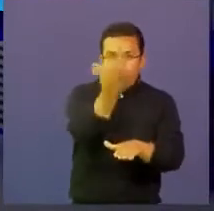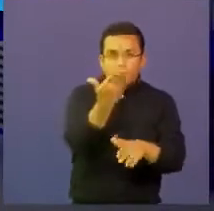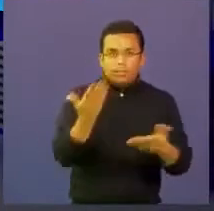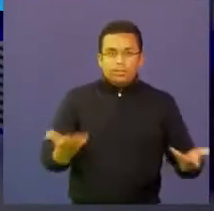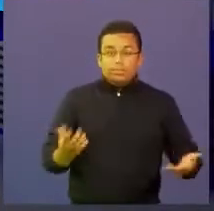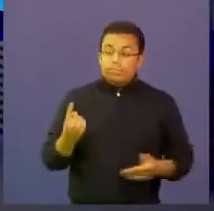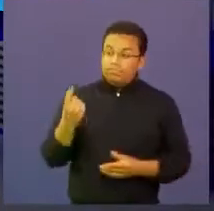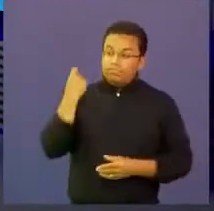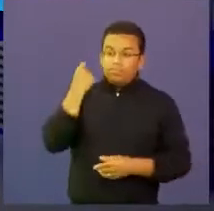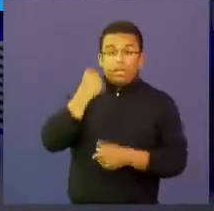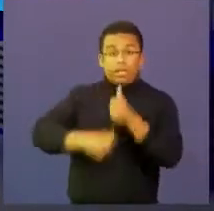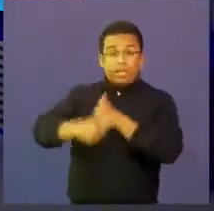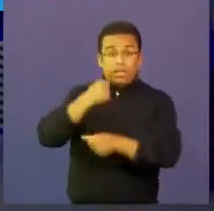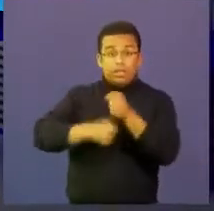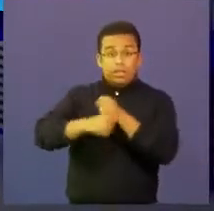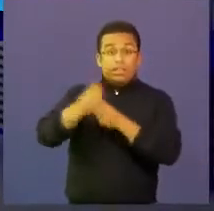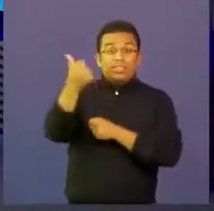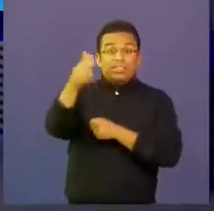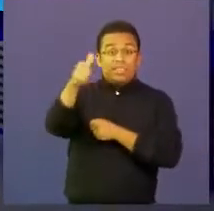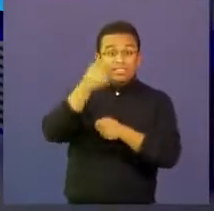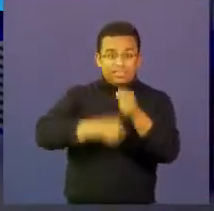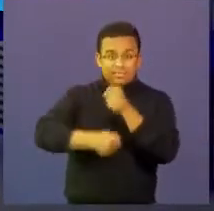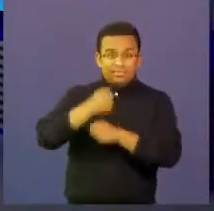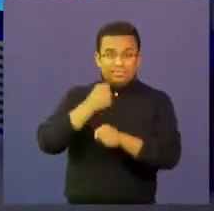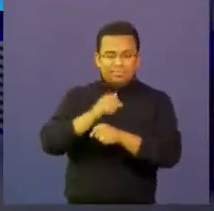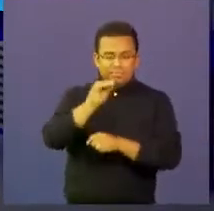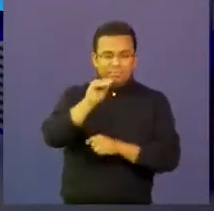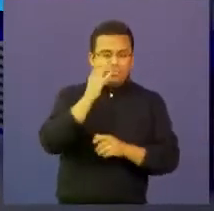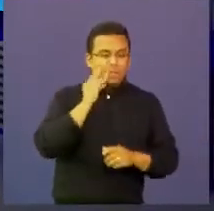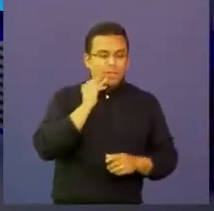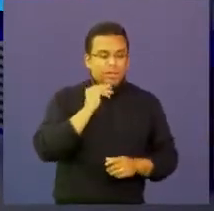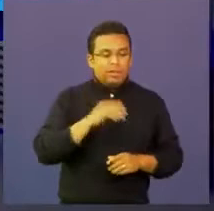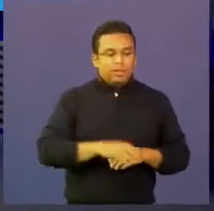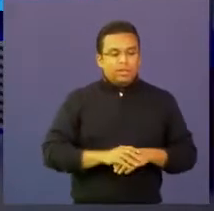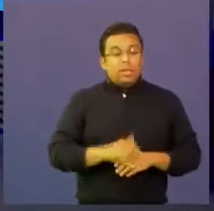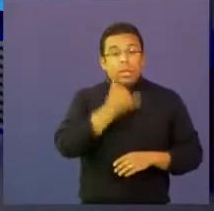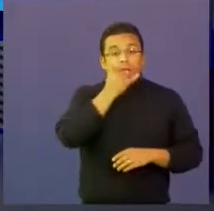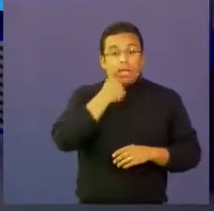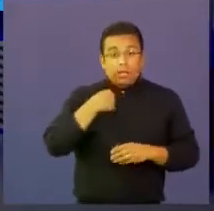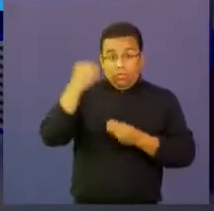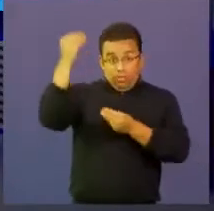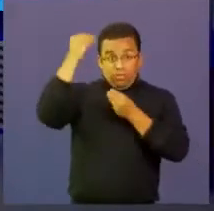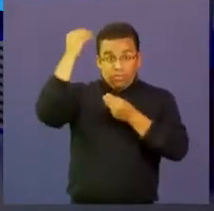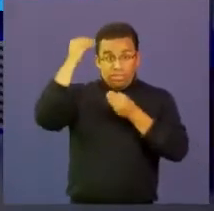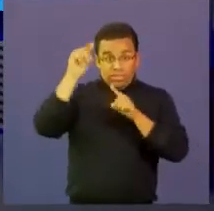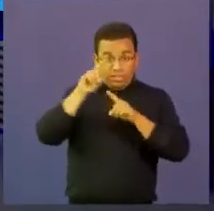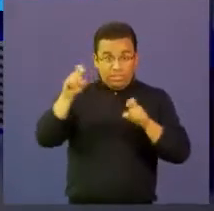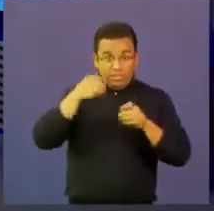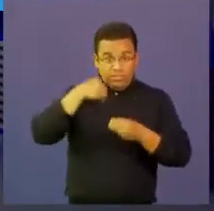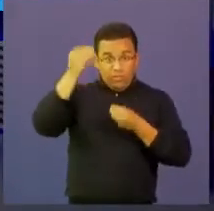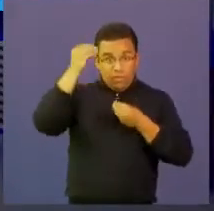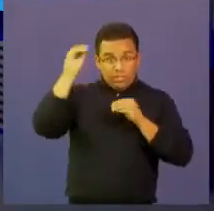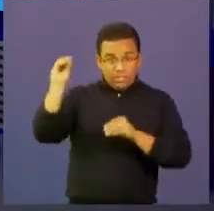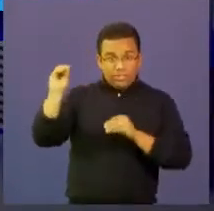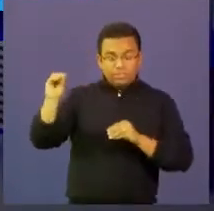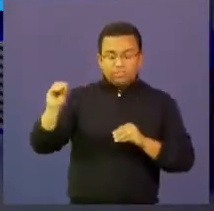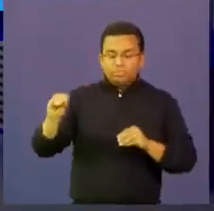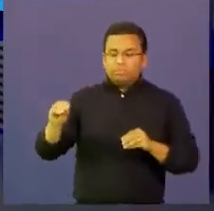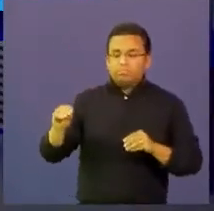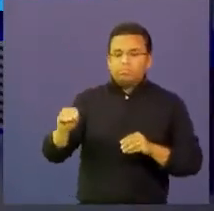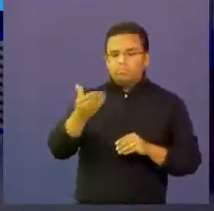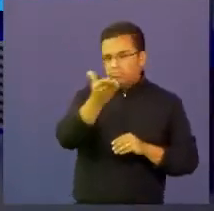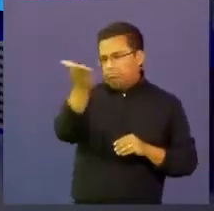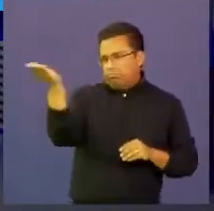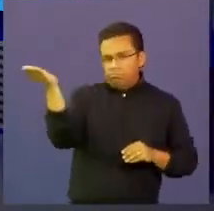hace 10 años y les voy a contar un poco la experiencia hace 10 años lo que hacíamos en formación era enseñar muchos de